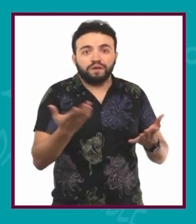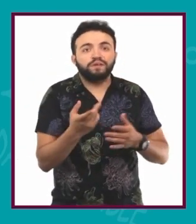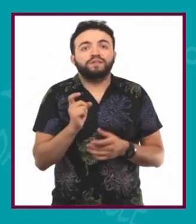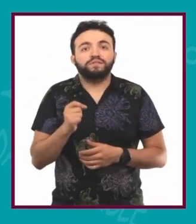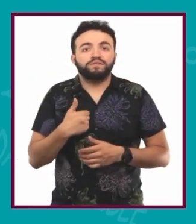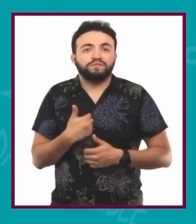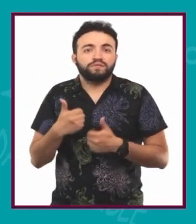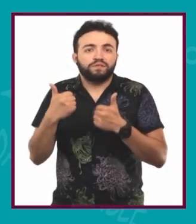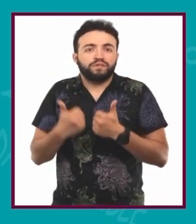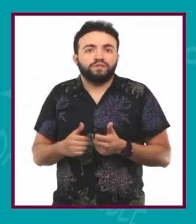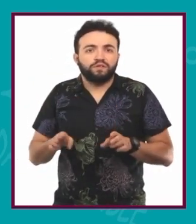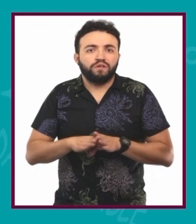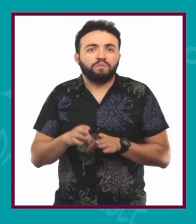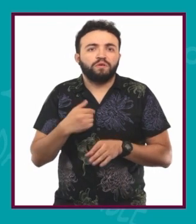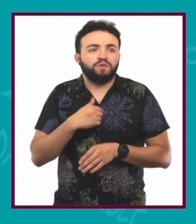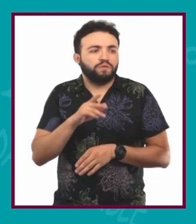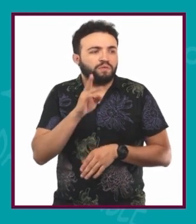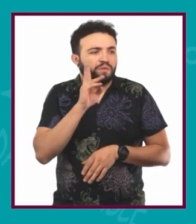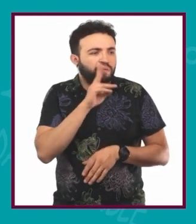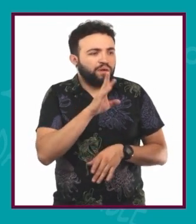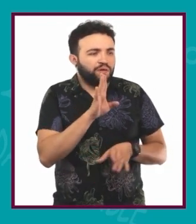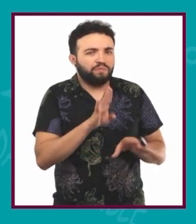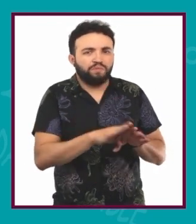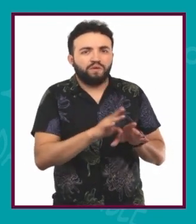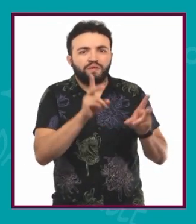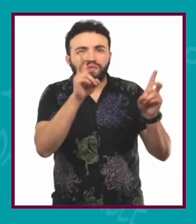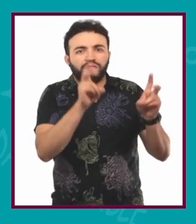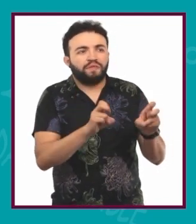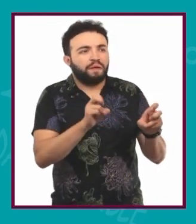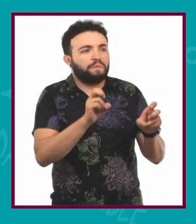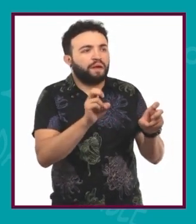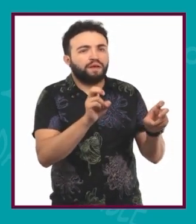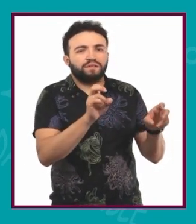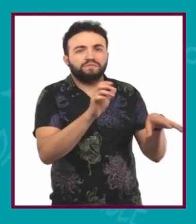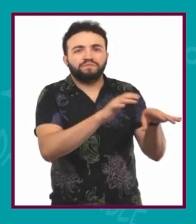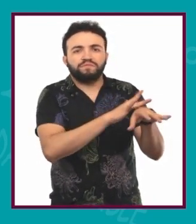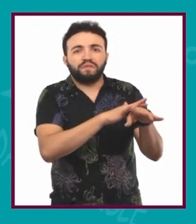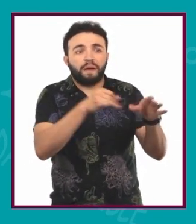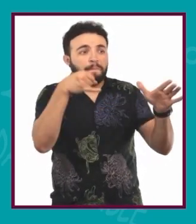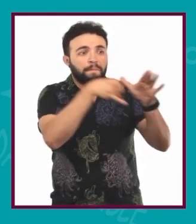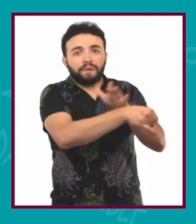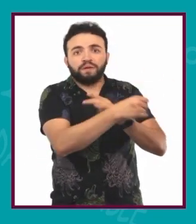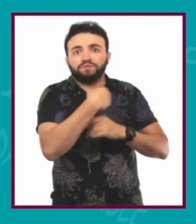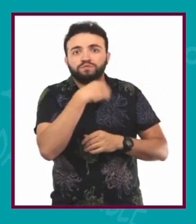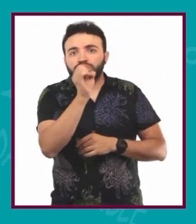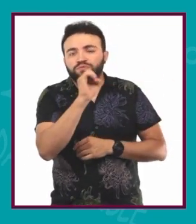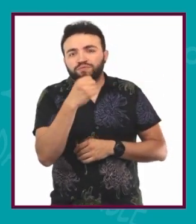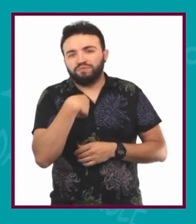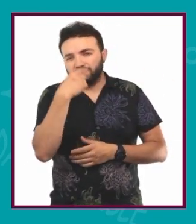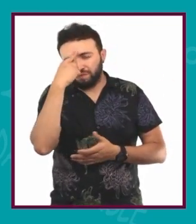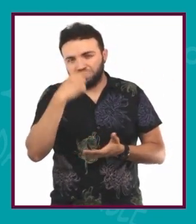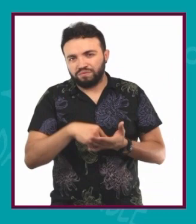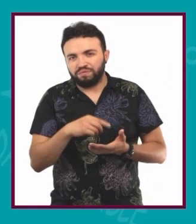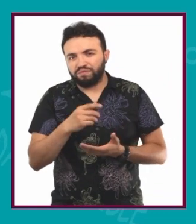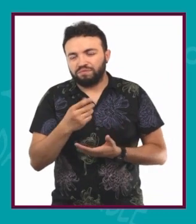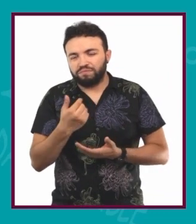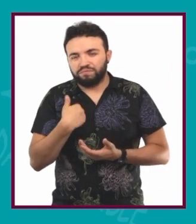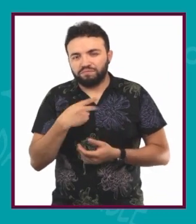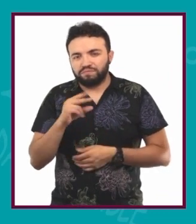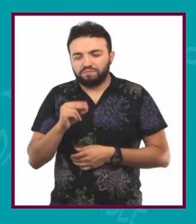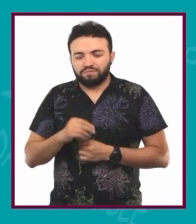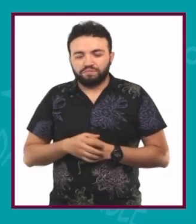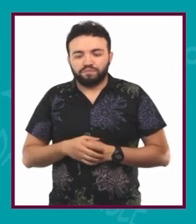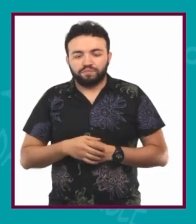simplemente con los superficiales que sabemos sobre ese tema. No siento que seamos autónomos todo el tiempo. Sí, sí me